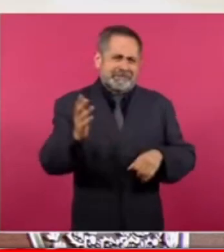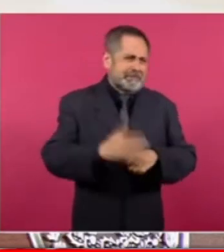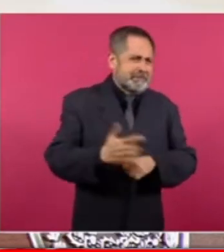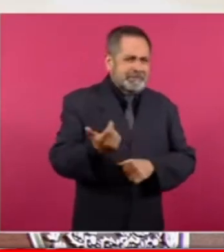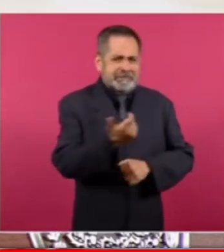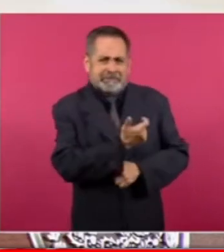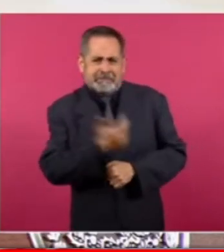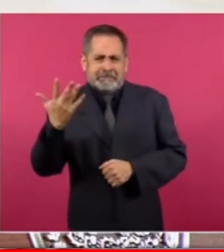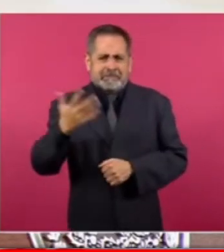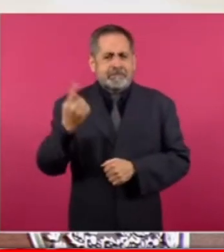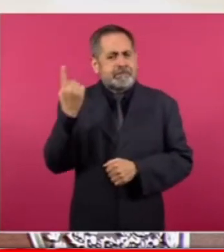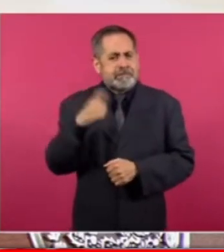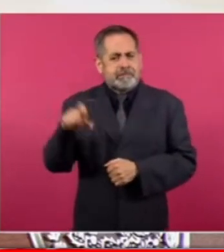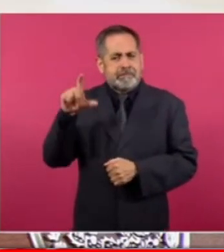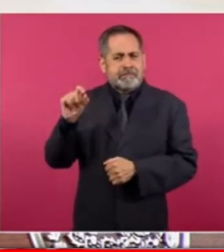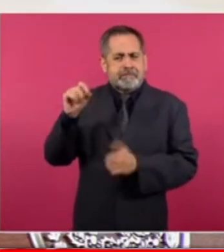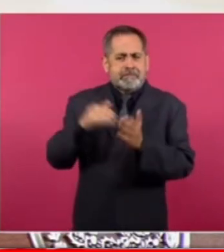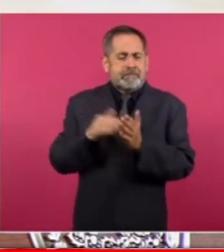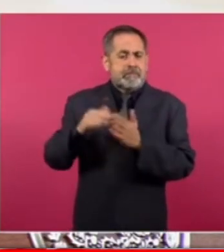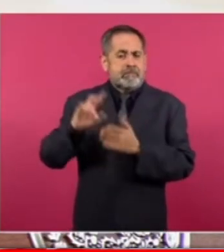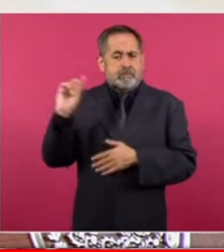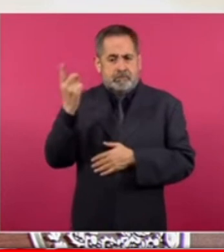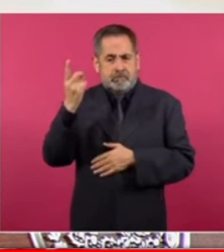120 millones de dólares